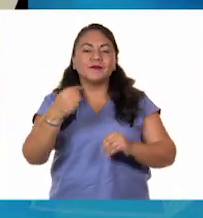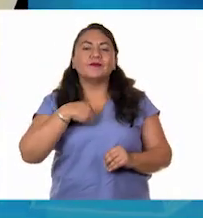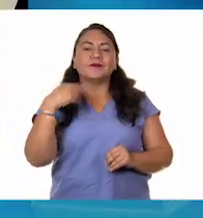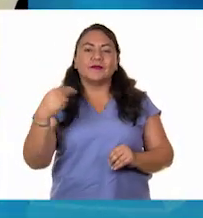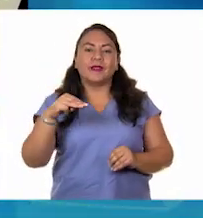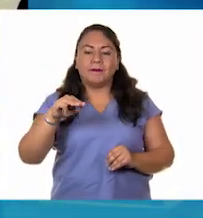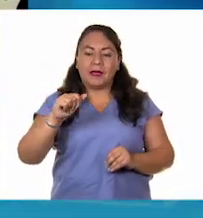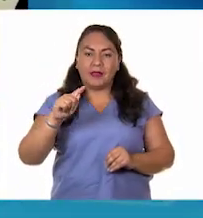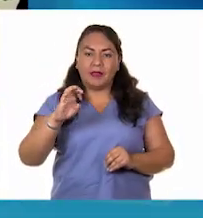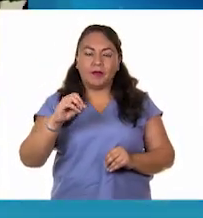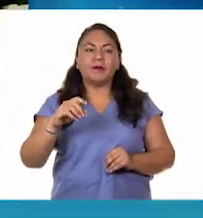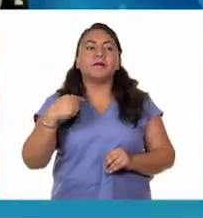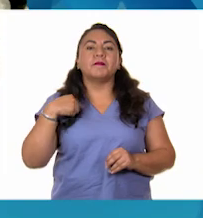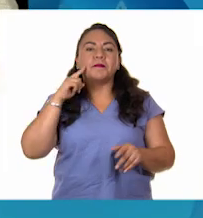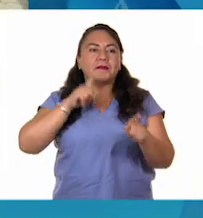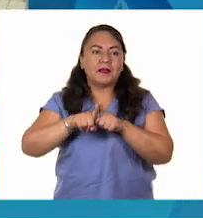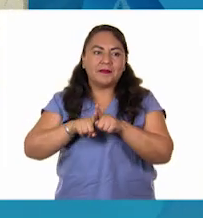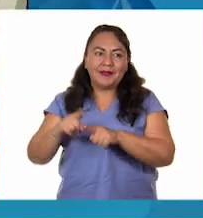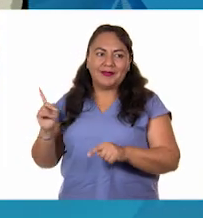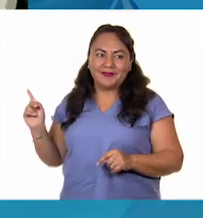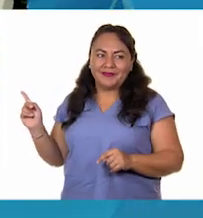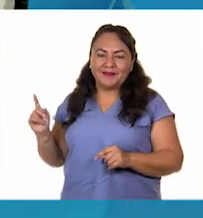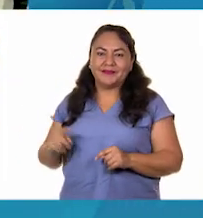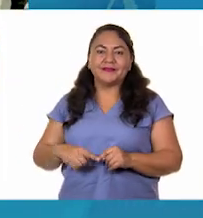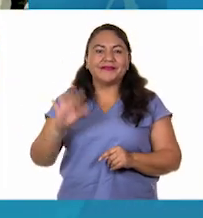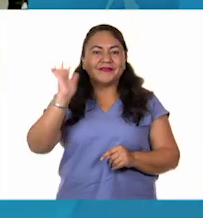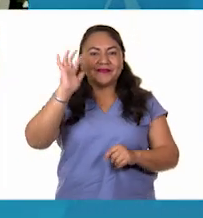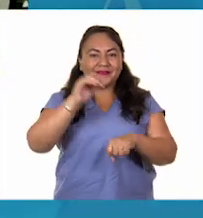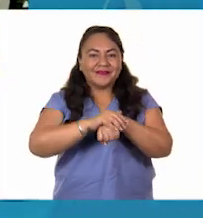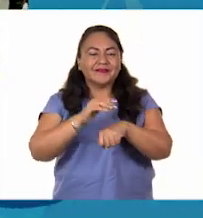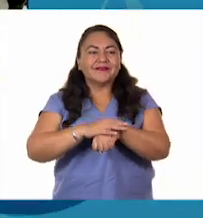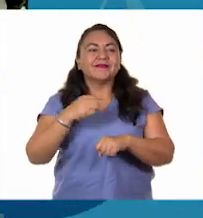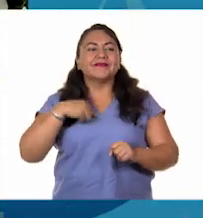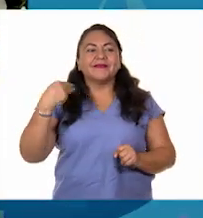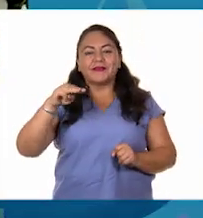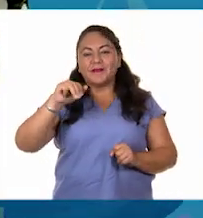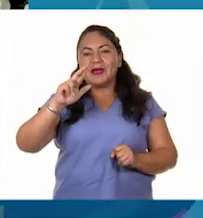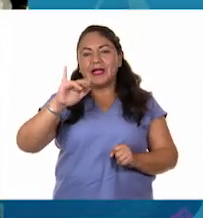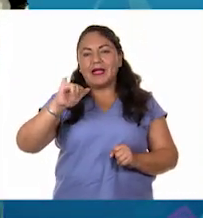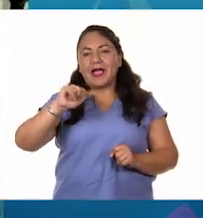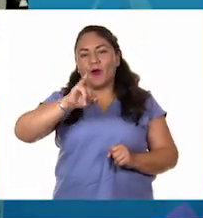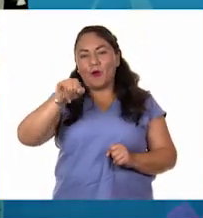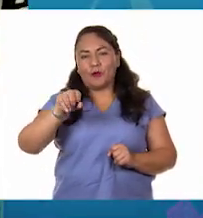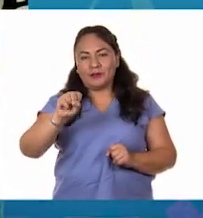Mateo y ella es mi hermanita. Hola, amigos. Yo soy María José.